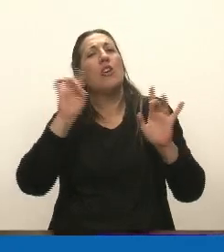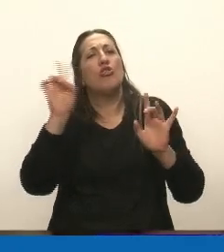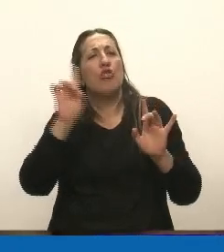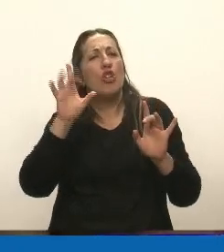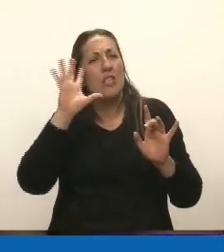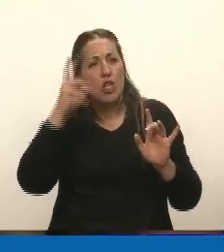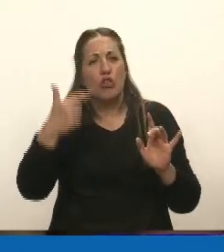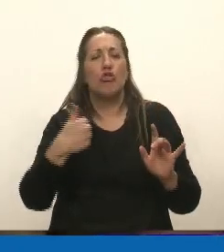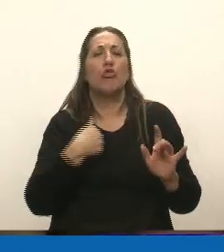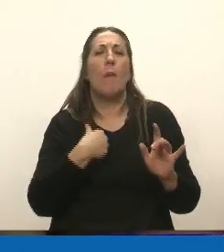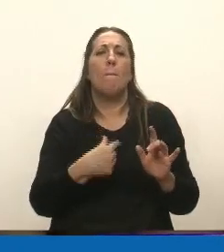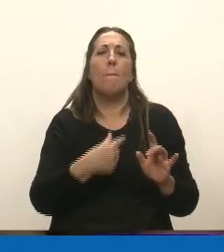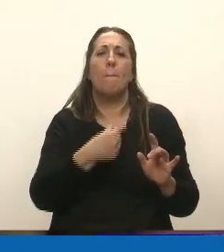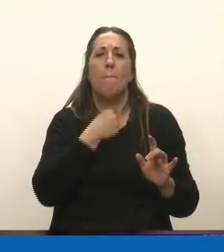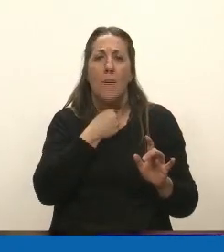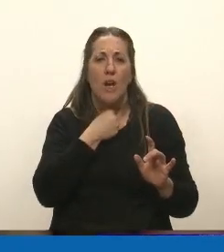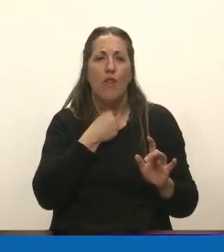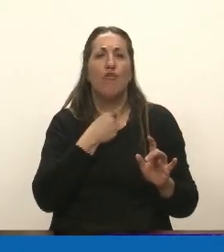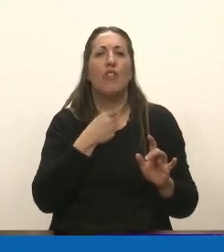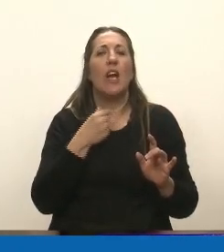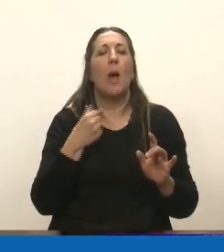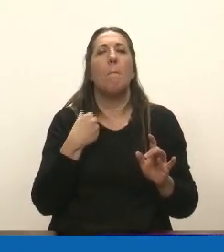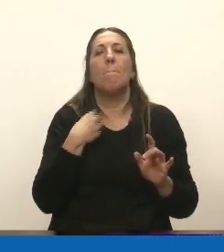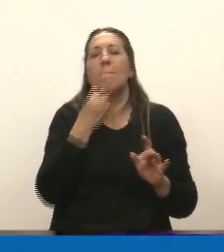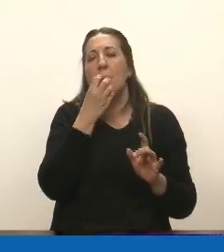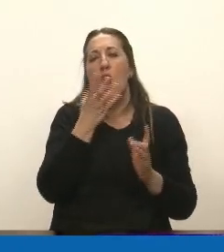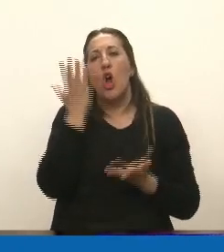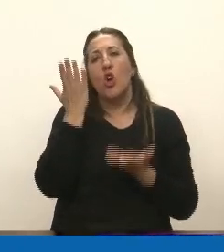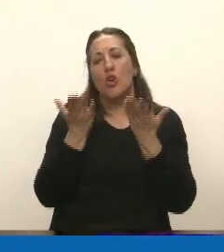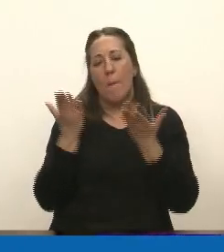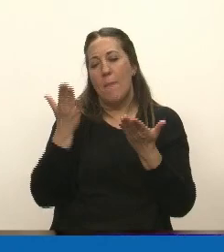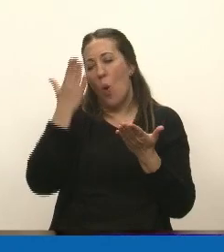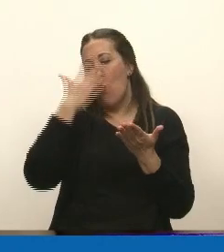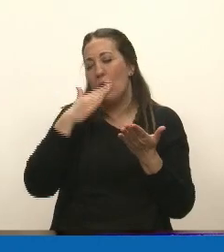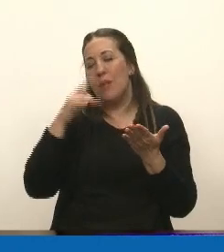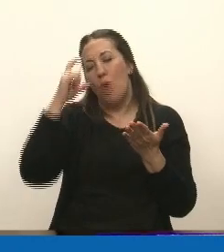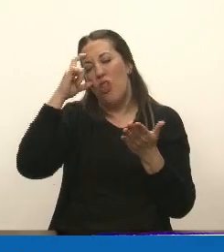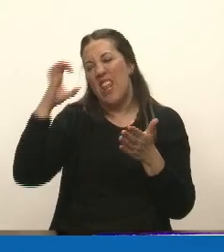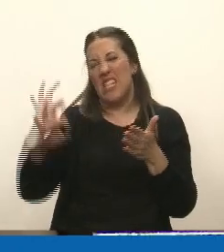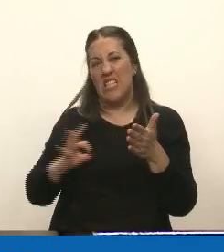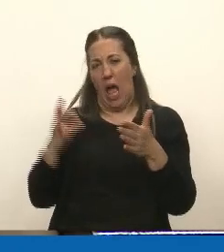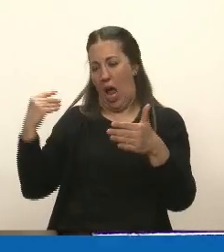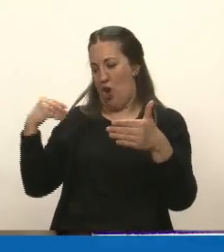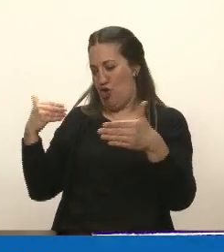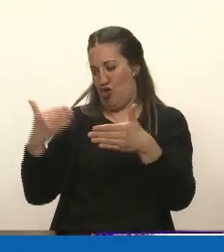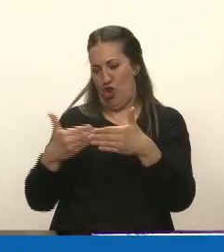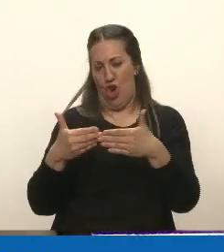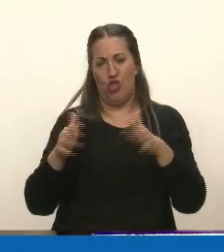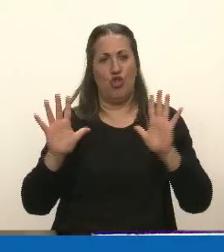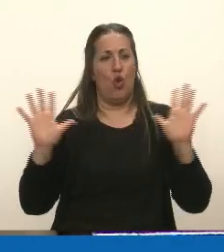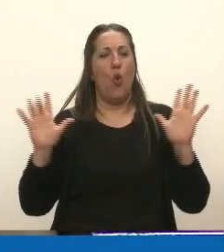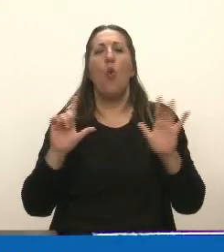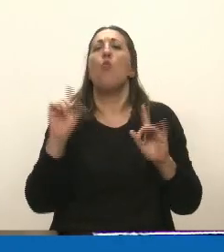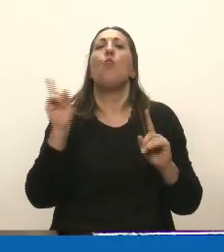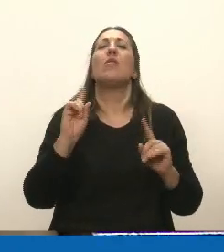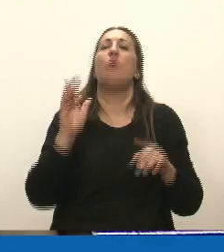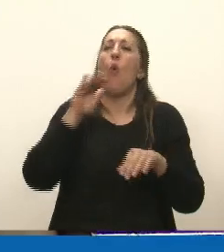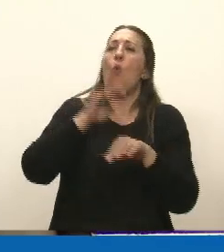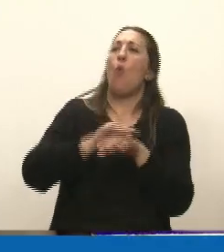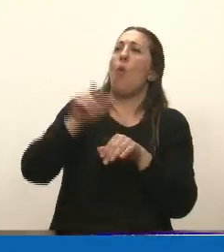yo preferiría tomar los últimos 10 años y nadie se sienta absolutamente responsable porque no hay un gobierno